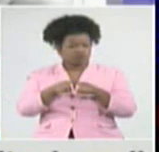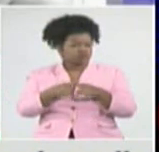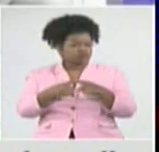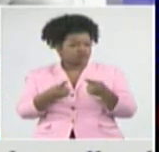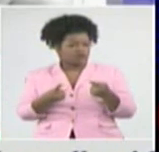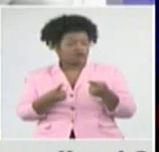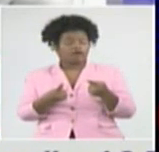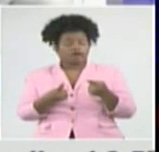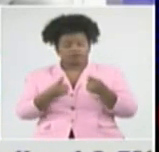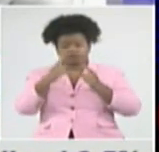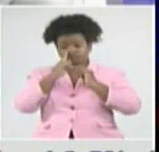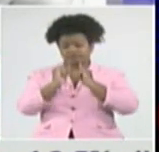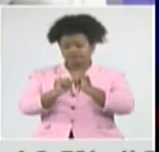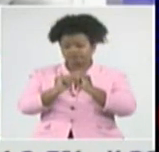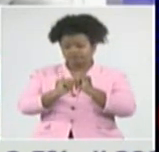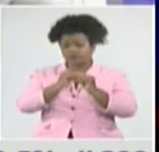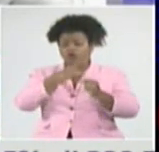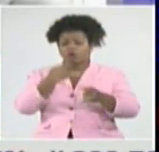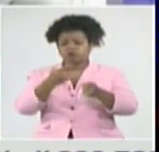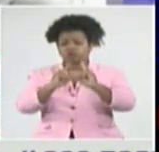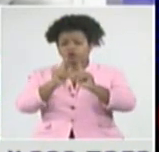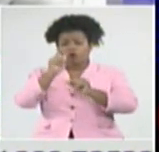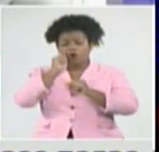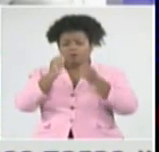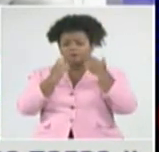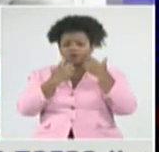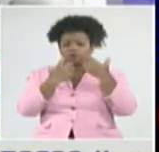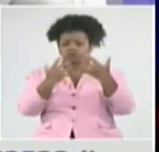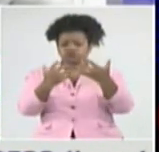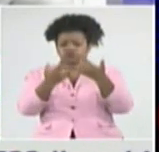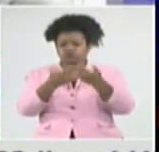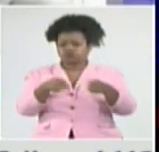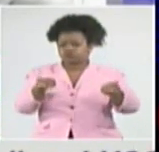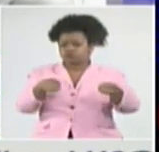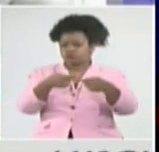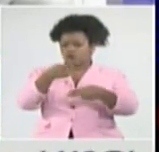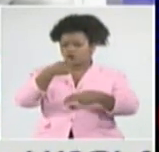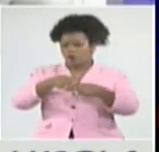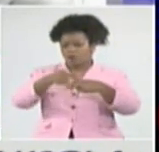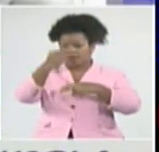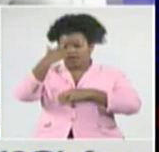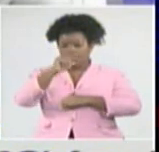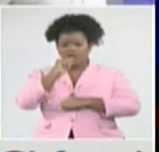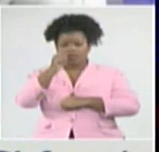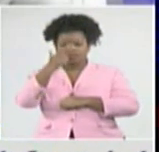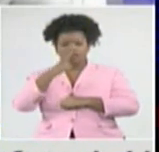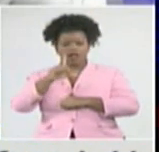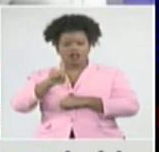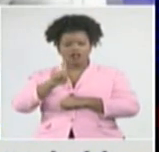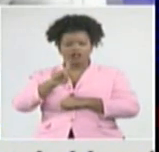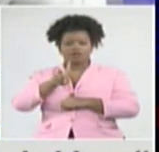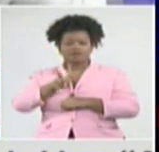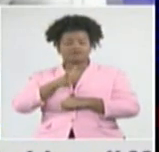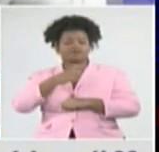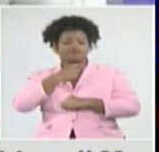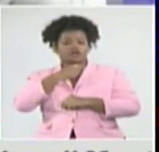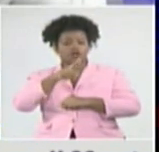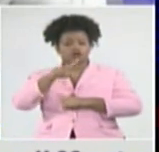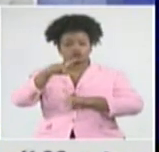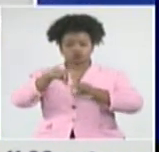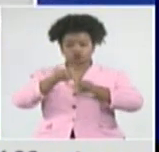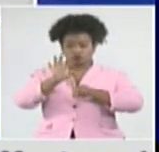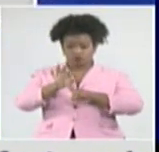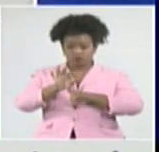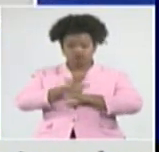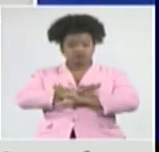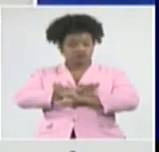fallecimiento de Adalberto Álvarez, símbolo de la cultura cubana. En redes sociales, en las páginas oficiales, ya